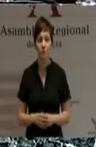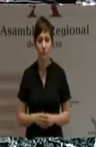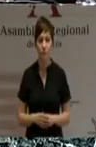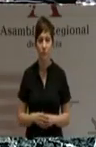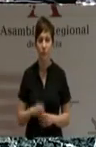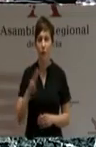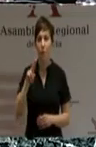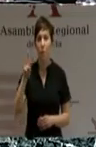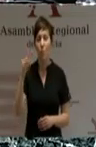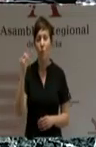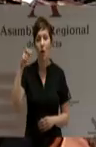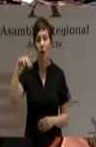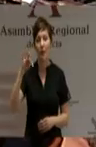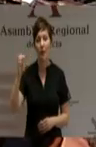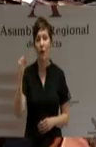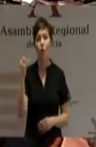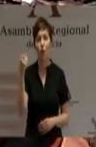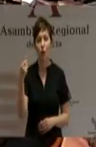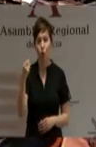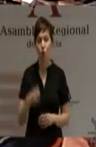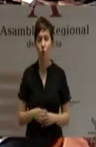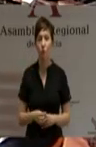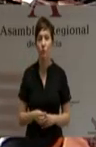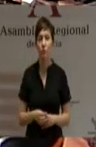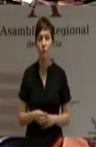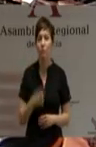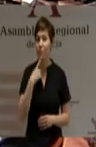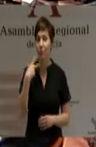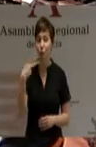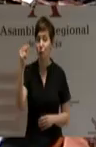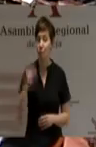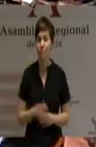Lujante Ligman José Antonio. Pues va a ser que no.